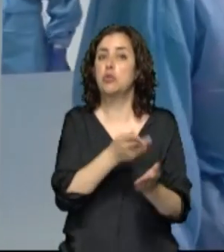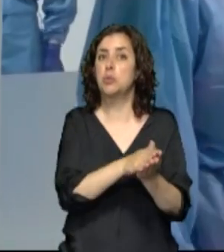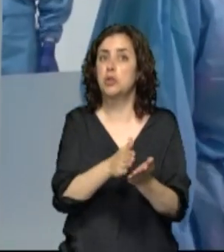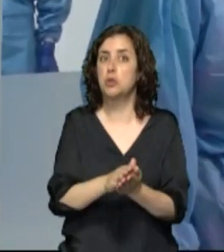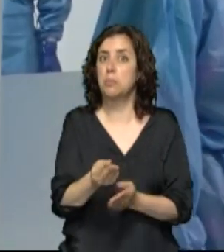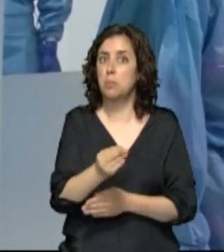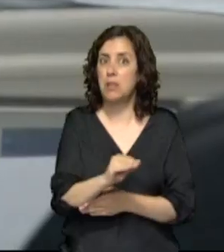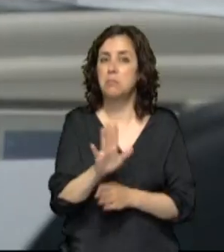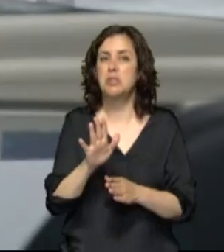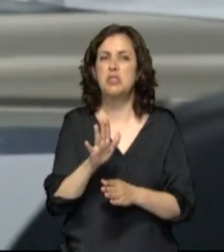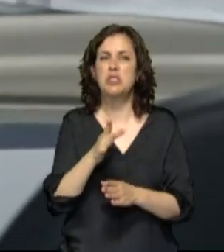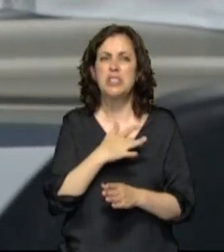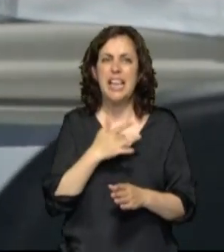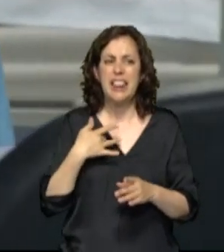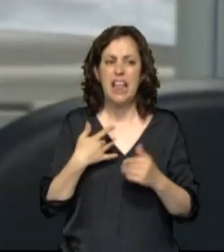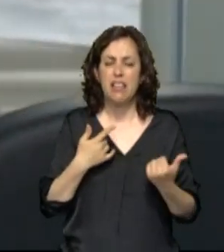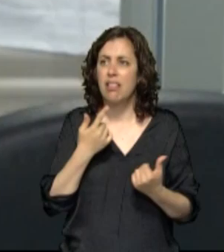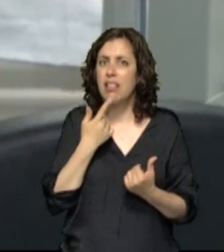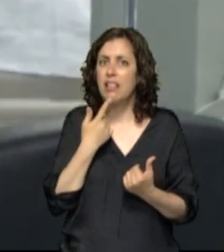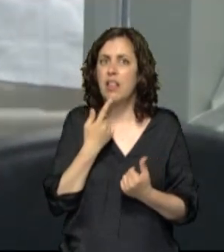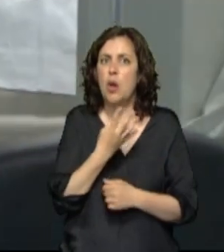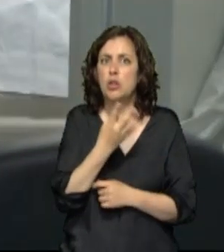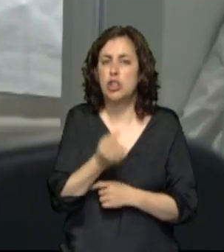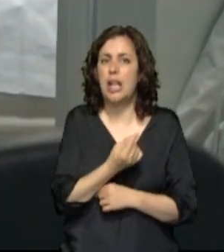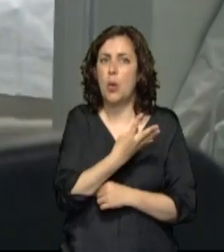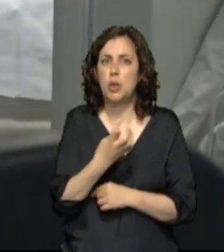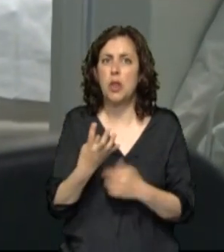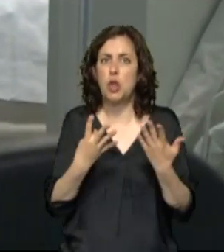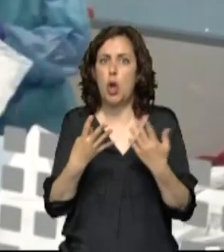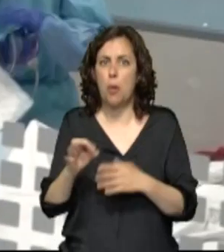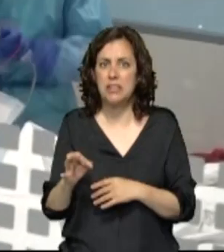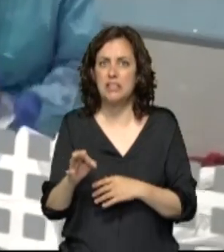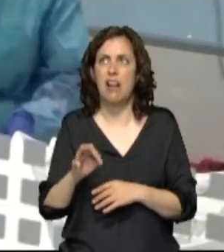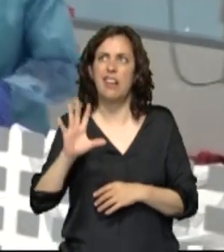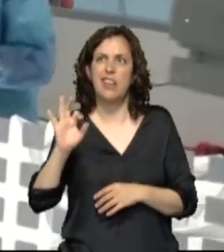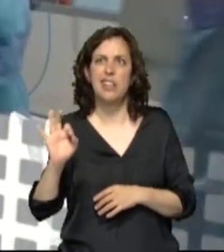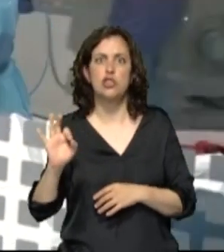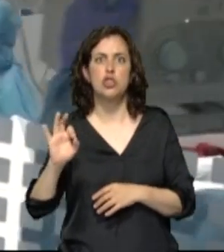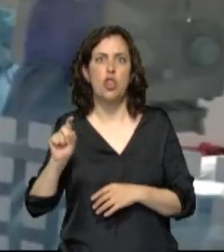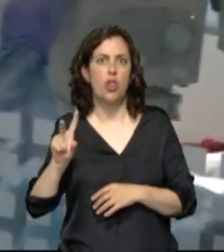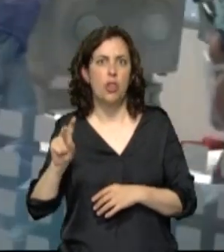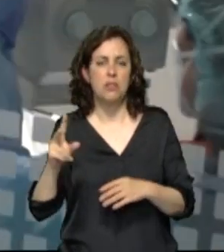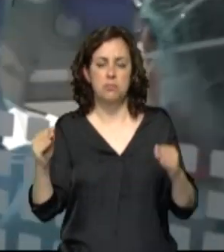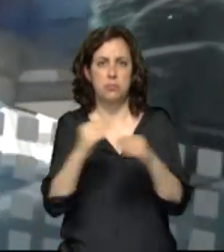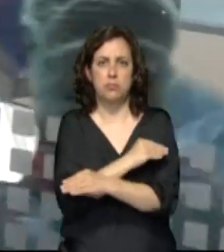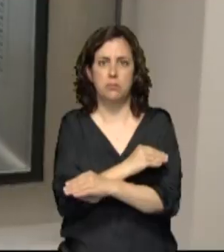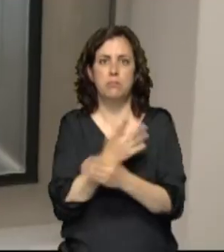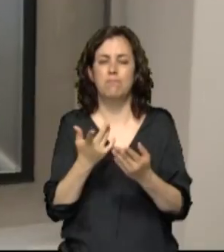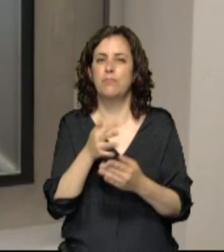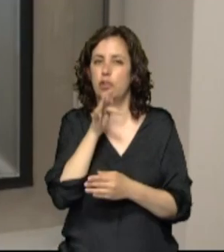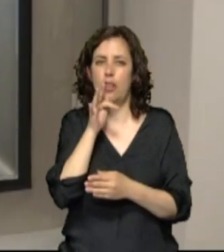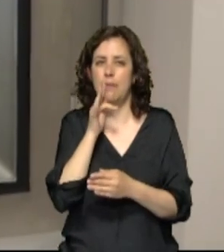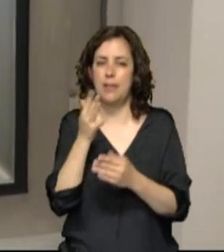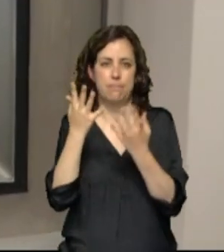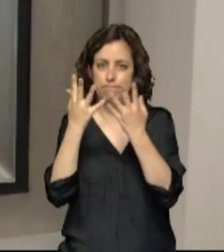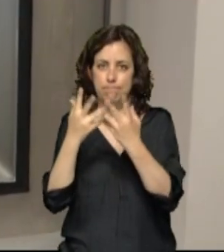y según Sanidad, la comunidad foral tiene 490 fallecidos. El lío no afecta solo a Navarra, ya que Sanidad continúa con la revisión del conteo